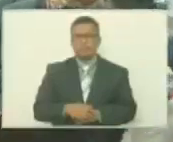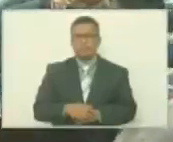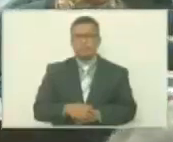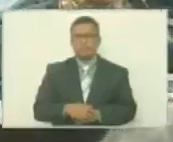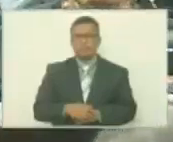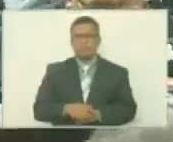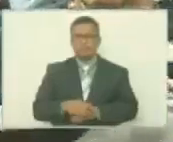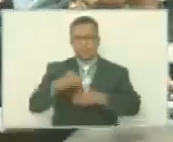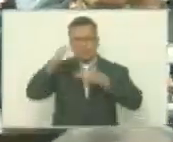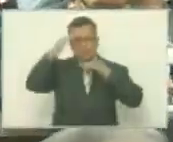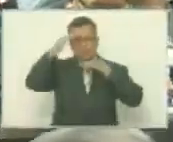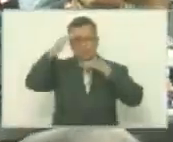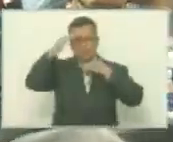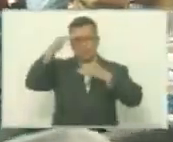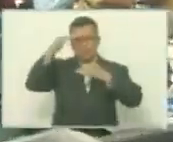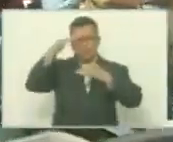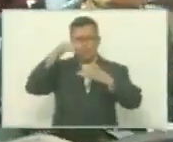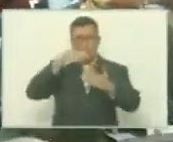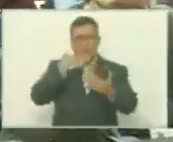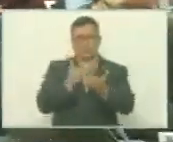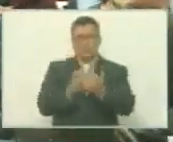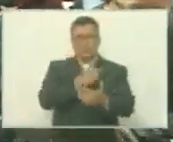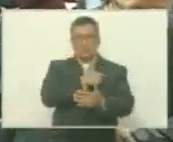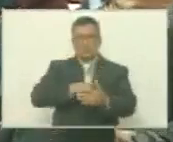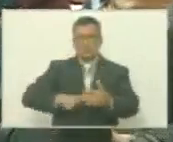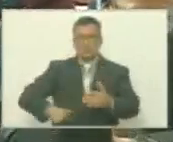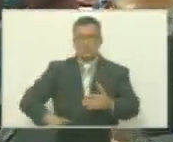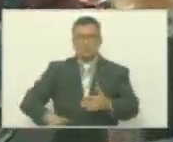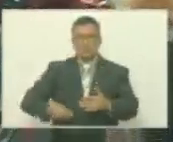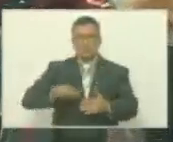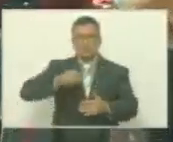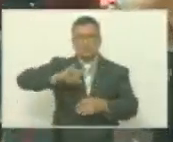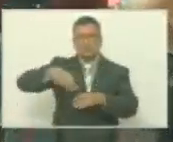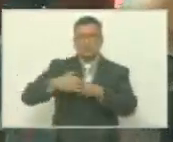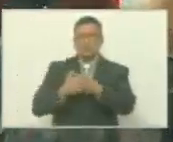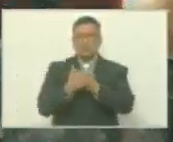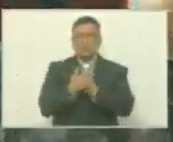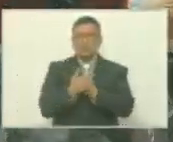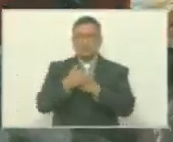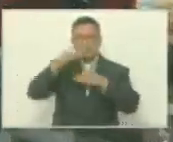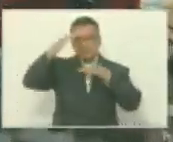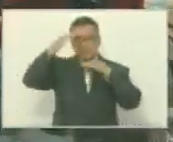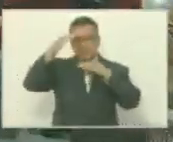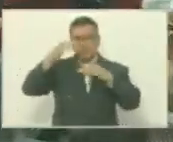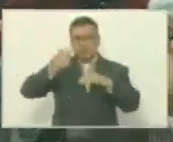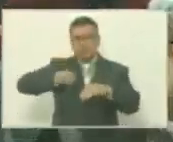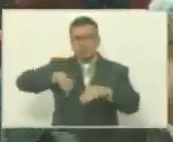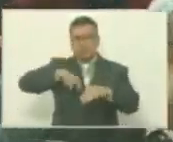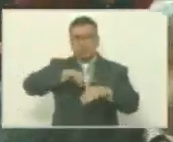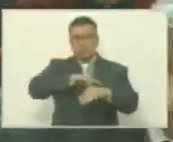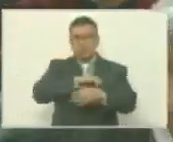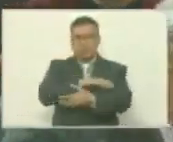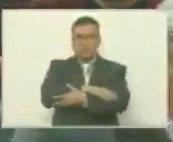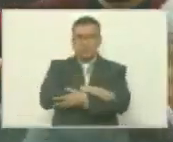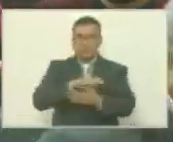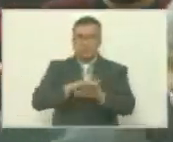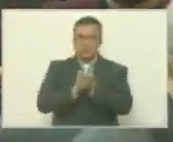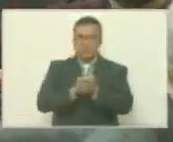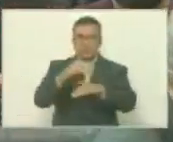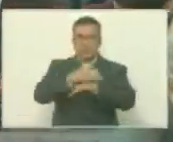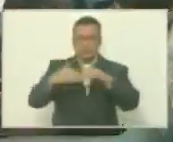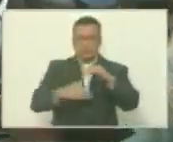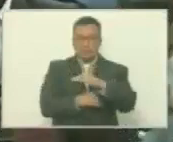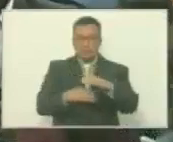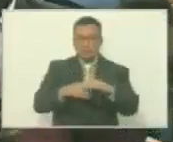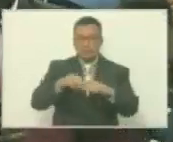Saludos, gracias, presidente Jorge Rodríguez. Saludos a nuestra camarada segunda vicepresidenta